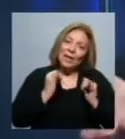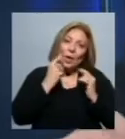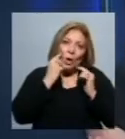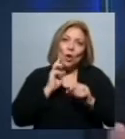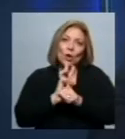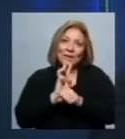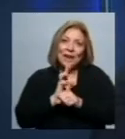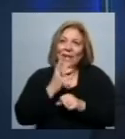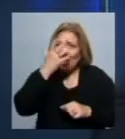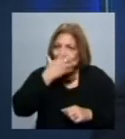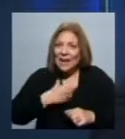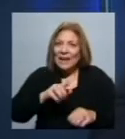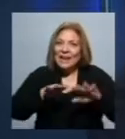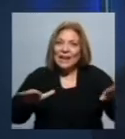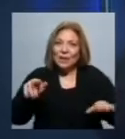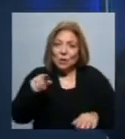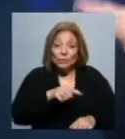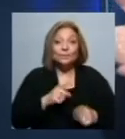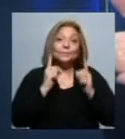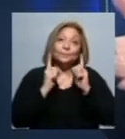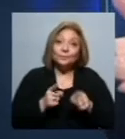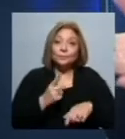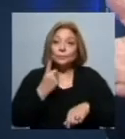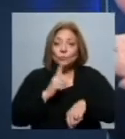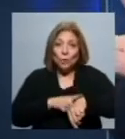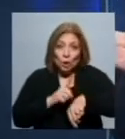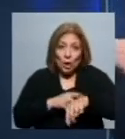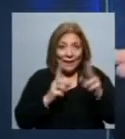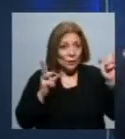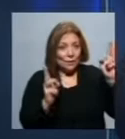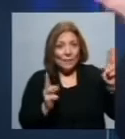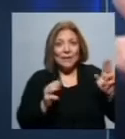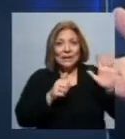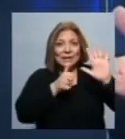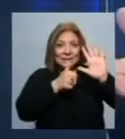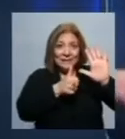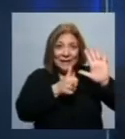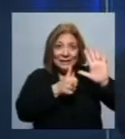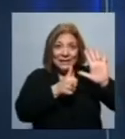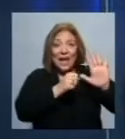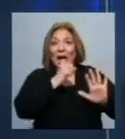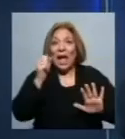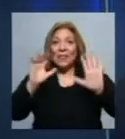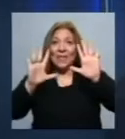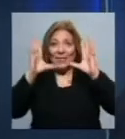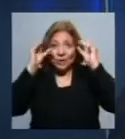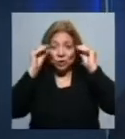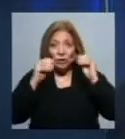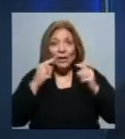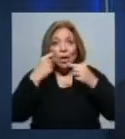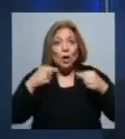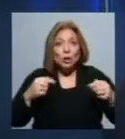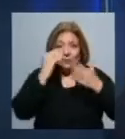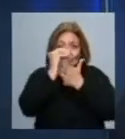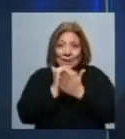cautelar la identidad de esos niños. También se establece un horario de protección al menor, entre las 6 y las 22 horas, y hay determinados contenidos que